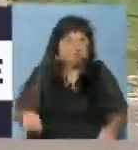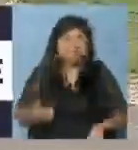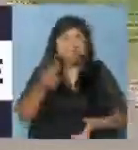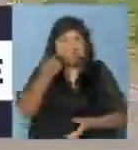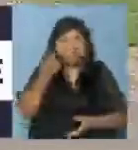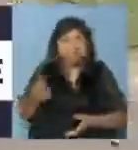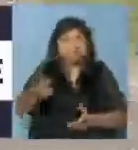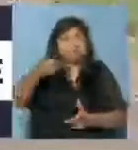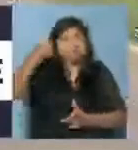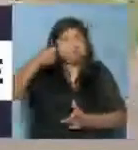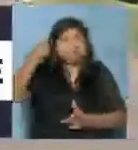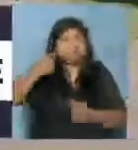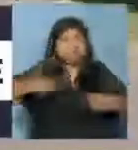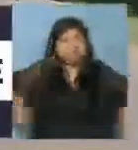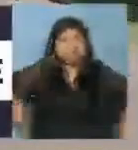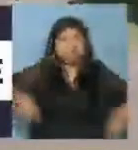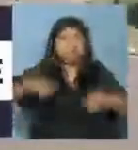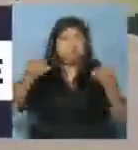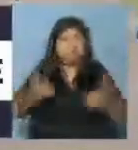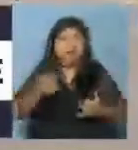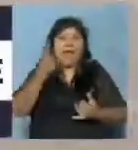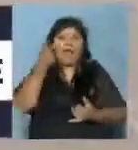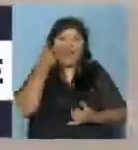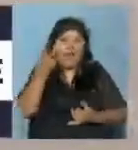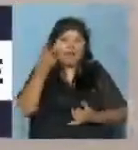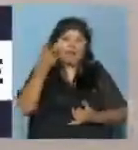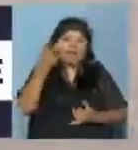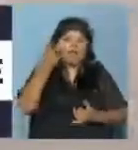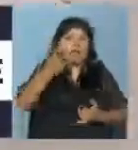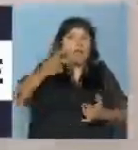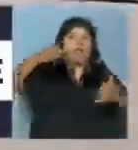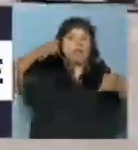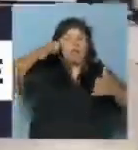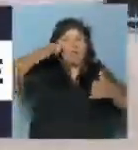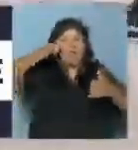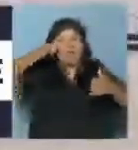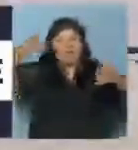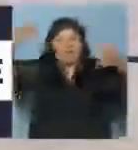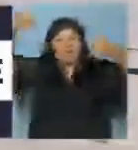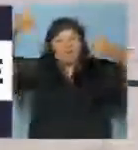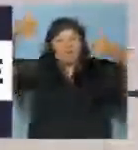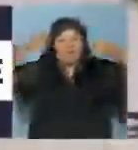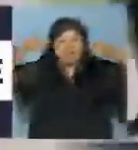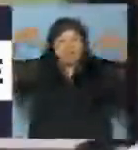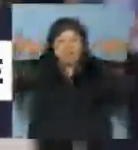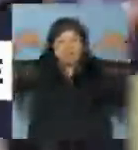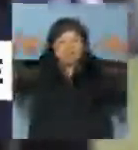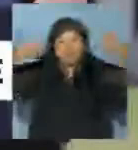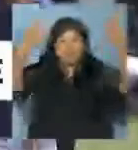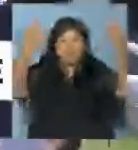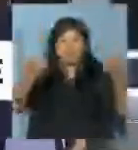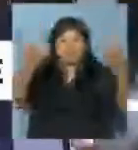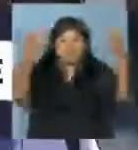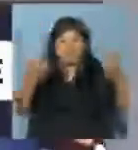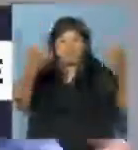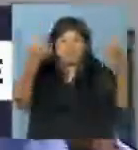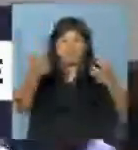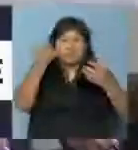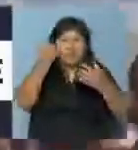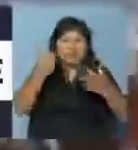registrado aparentemente porque hay dos cámaras que están en estos momentos siendo ya